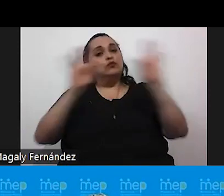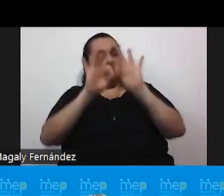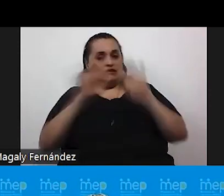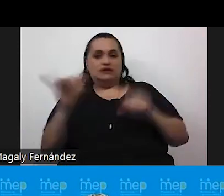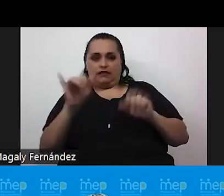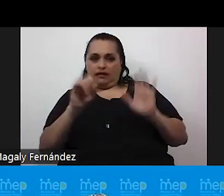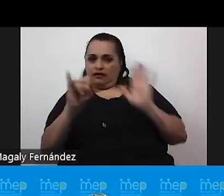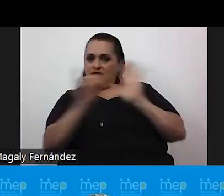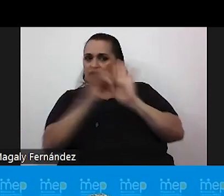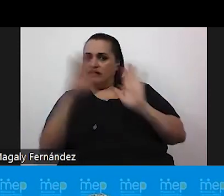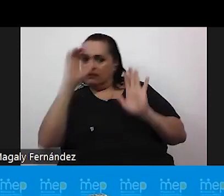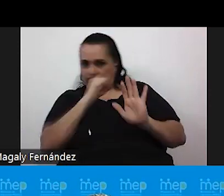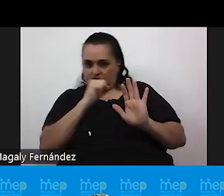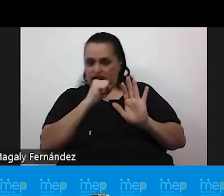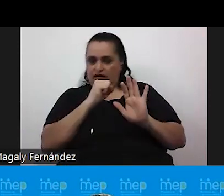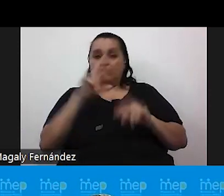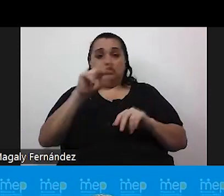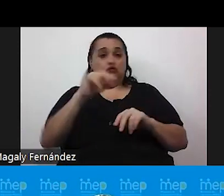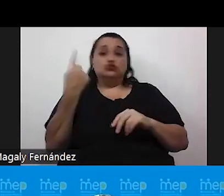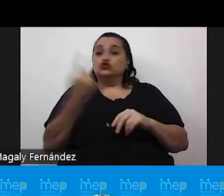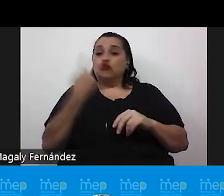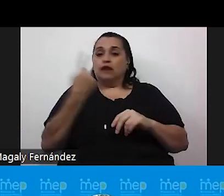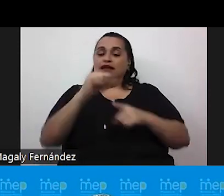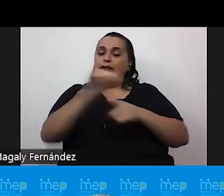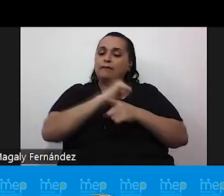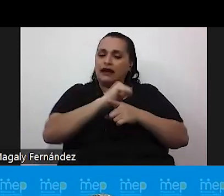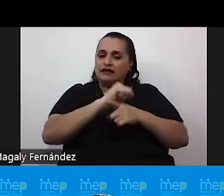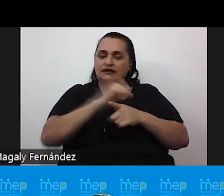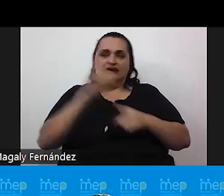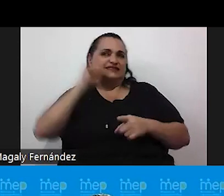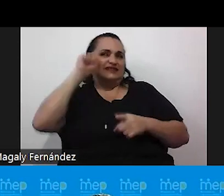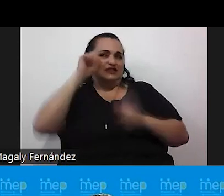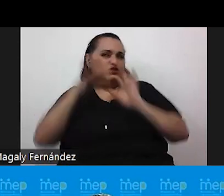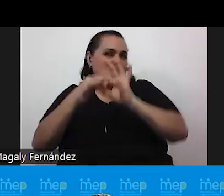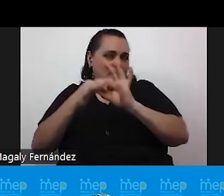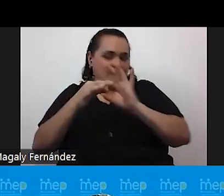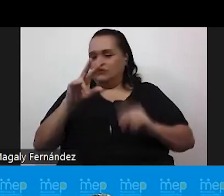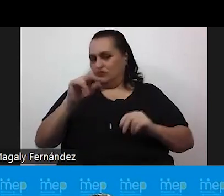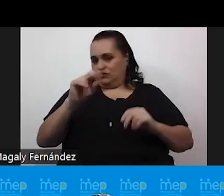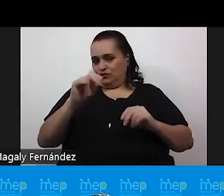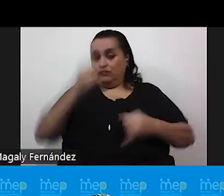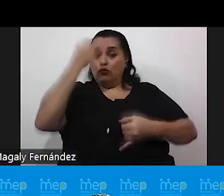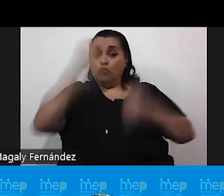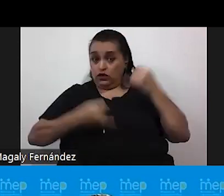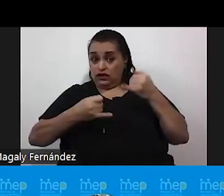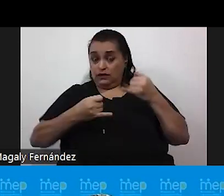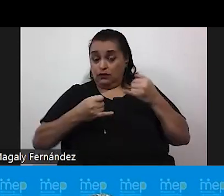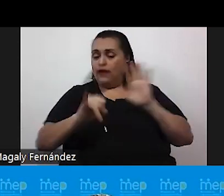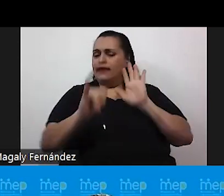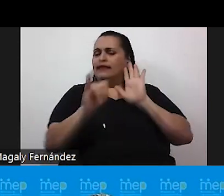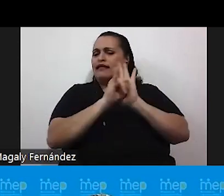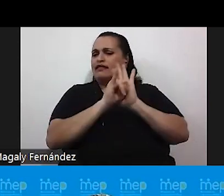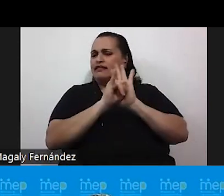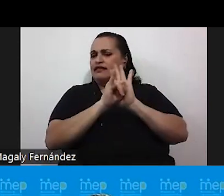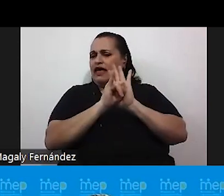identificarlo acá y no únicamente como una práctica sexual. Y por último tenemos la identidad de género con un ícono de